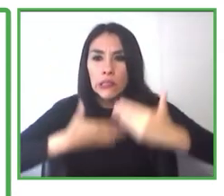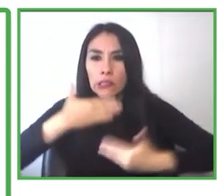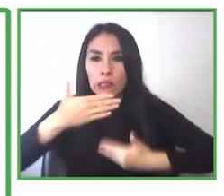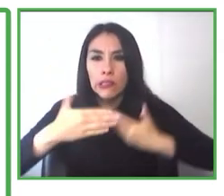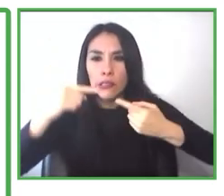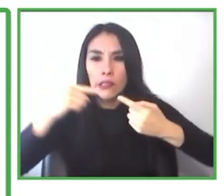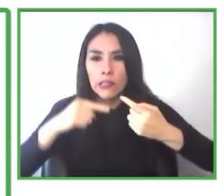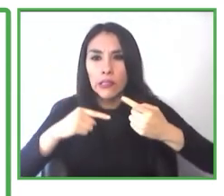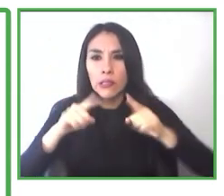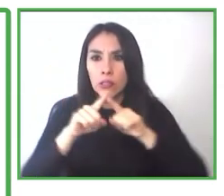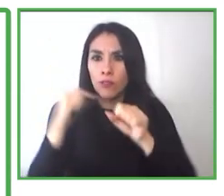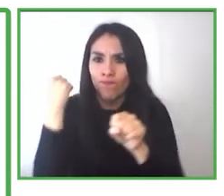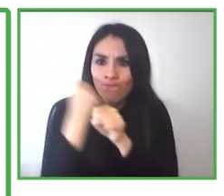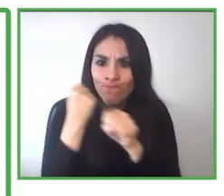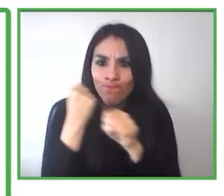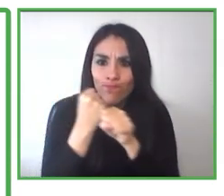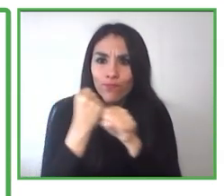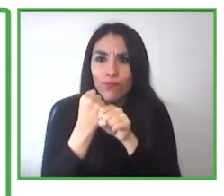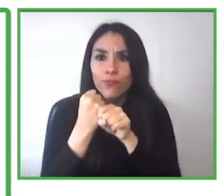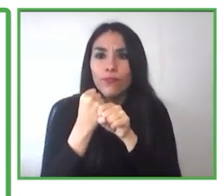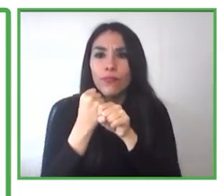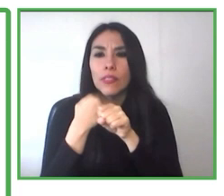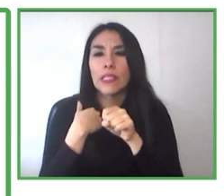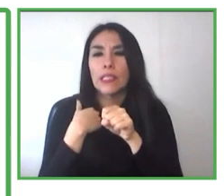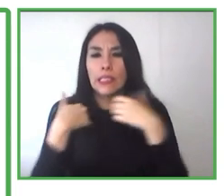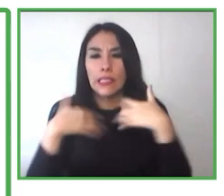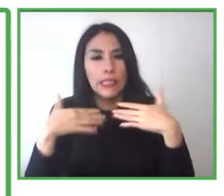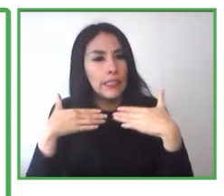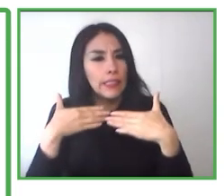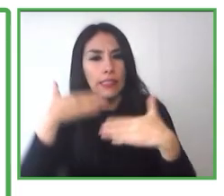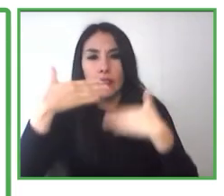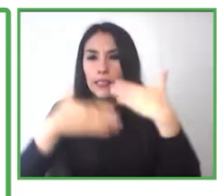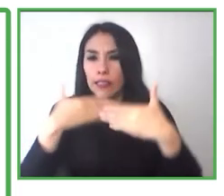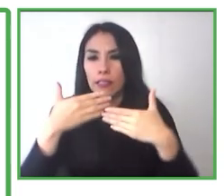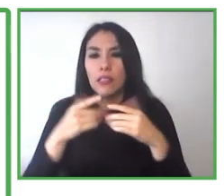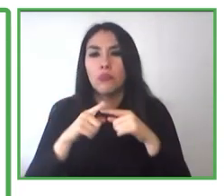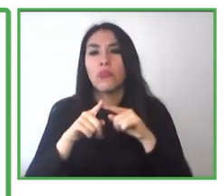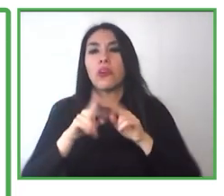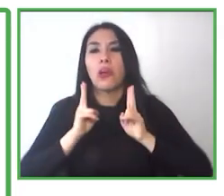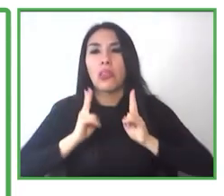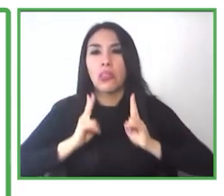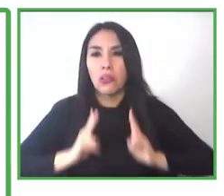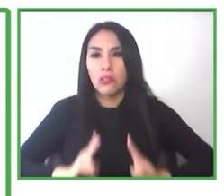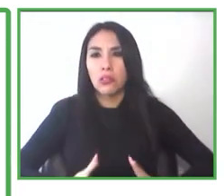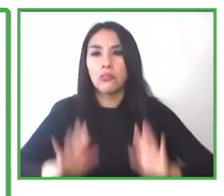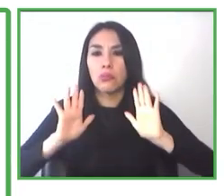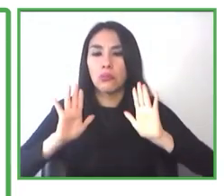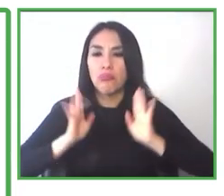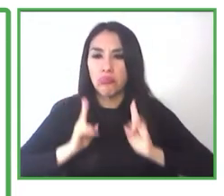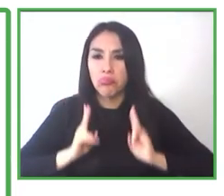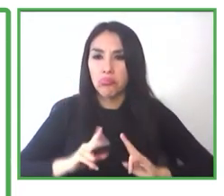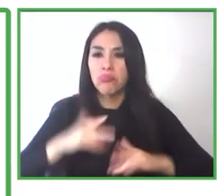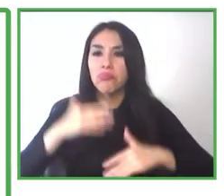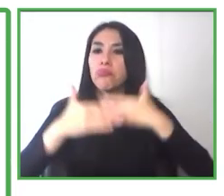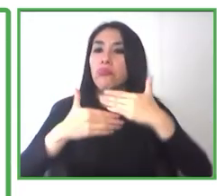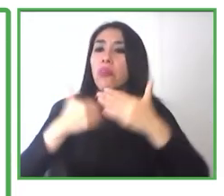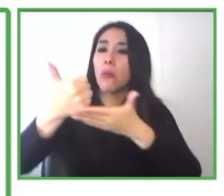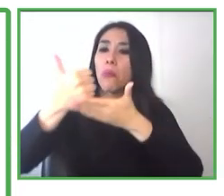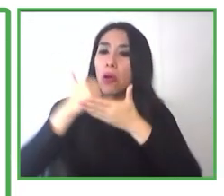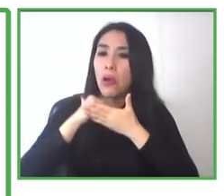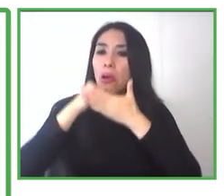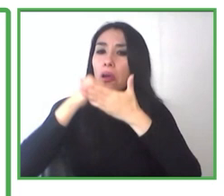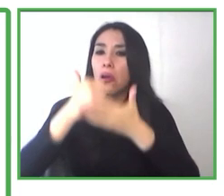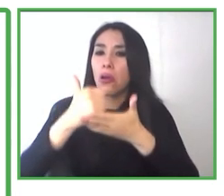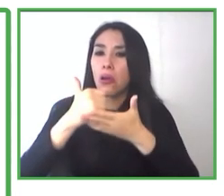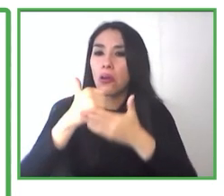gran aporte y ayuda, ya que el trabajo que consiguió a ella le apreció un bienestar y